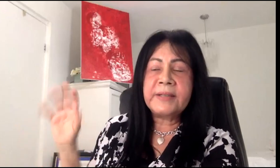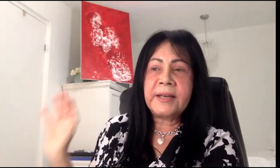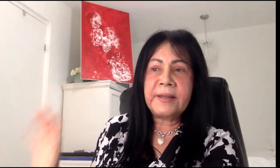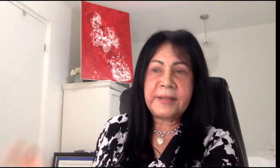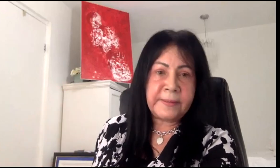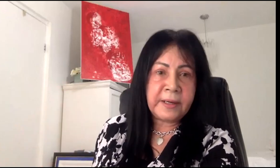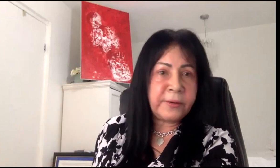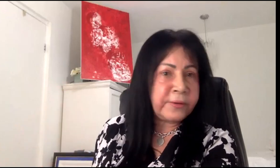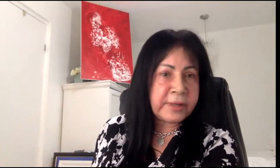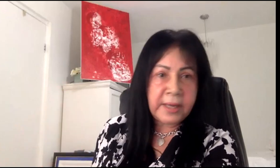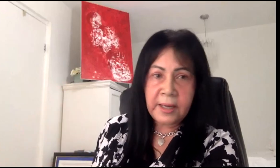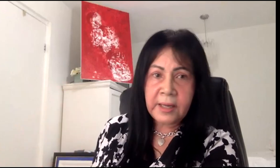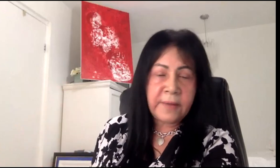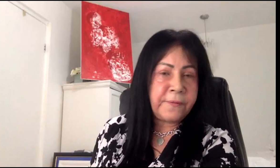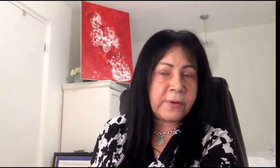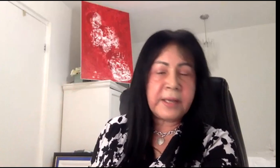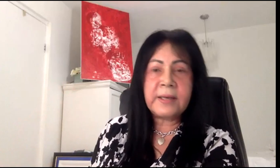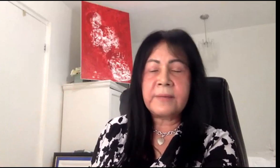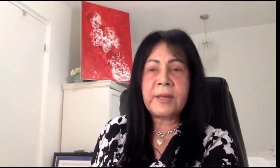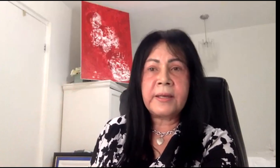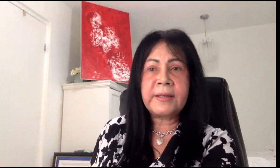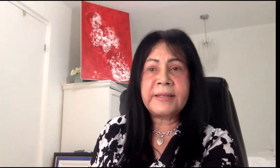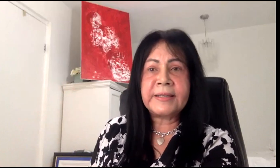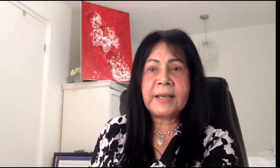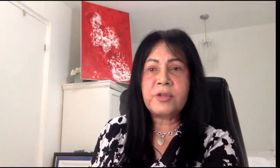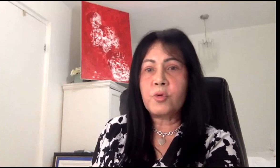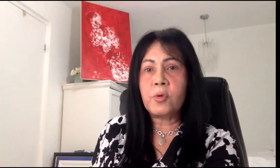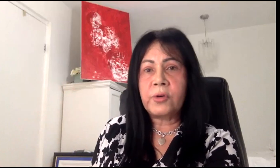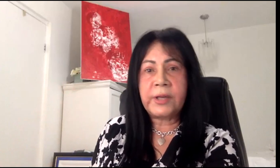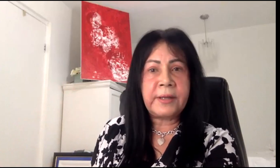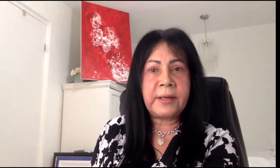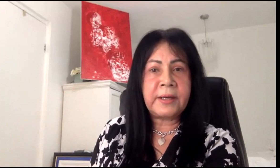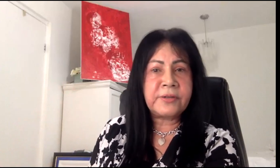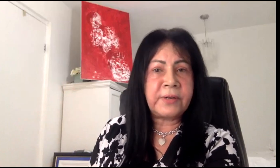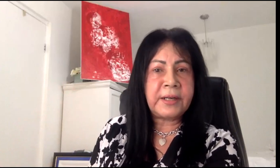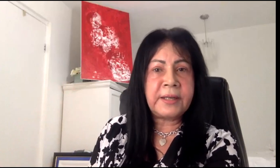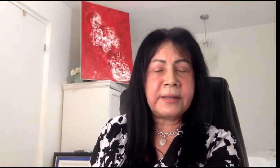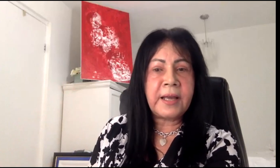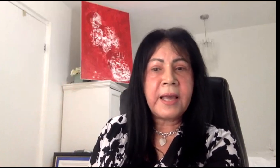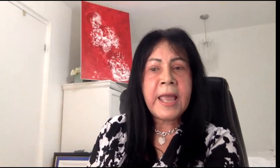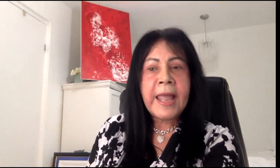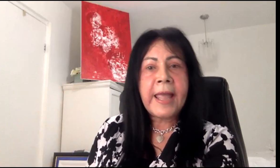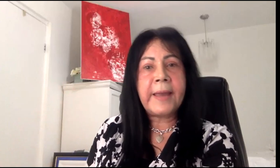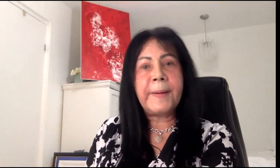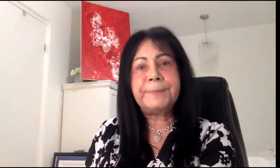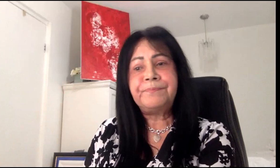serie de trabajos que enfoca, ya sea su corriente nacionalista,